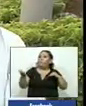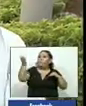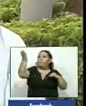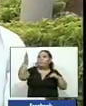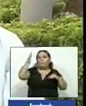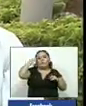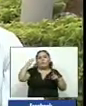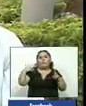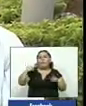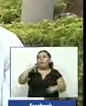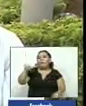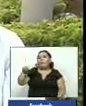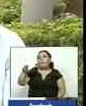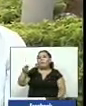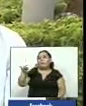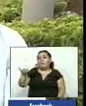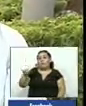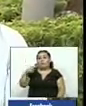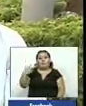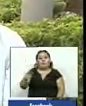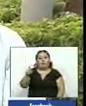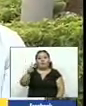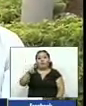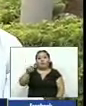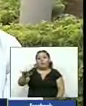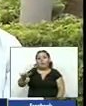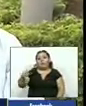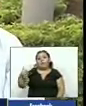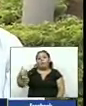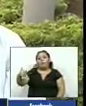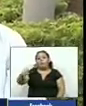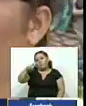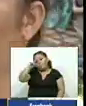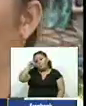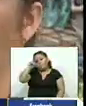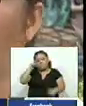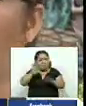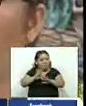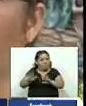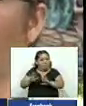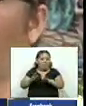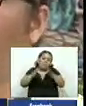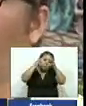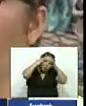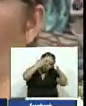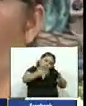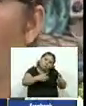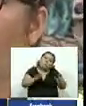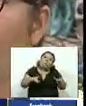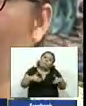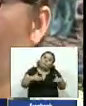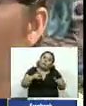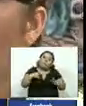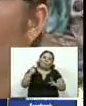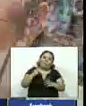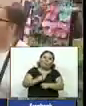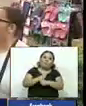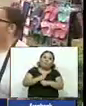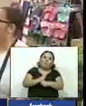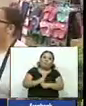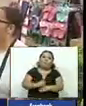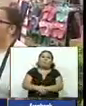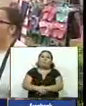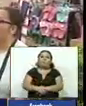jenny hernández jenny jenny desde hace 15 años dejó su empleo para dedicarse a su familia a causa de la inseguridad y la falta de